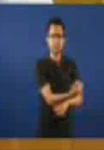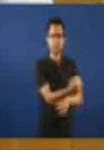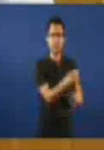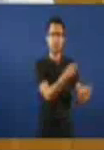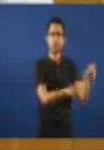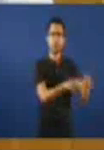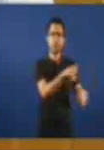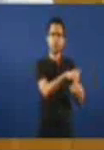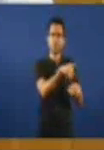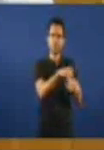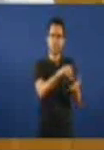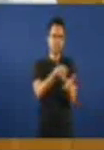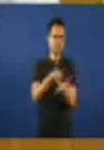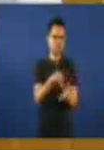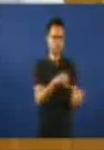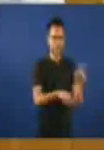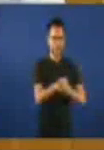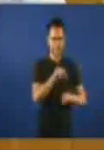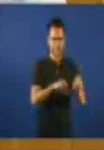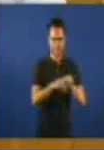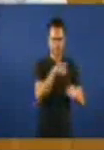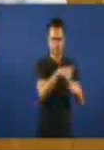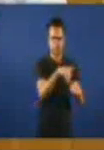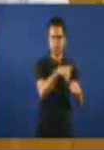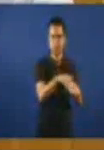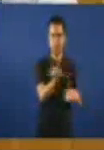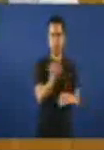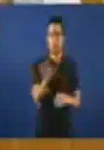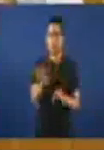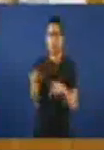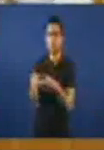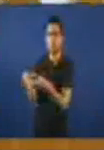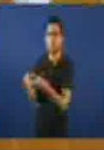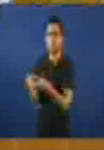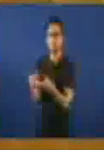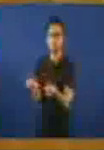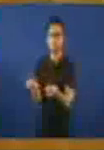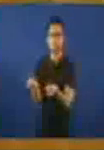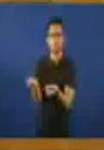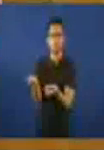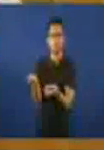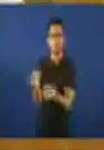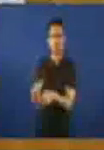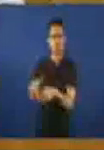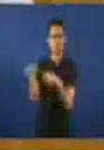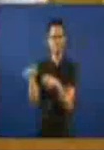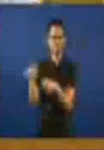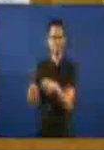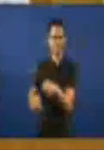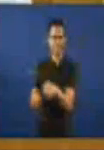dos intereses dos grupos mayoritarios, ou partidos mayoritarios, con seus compromisos